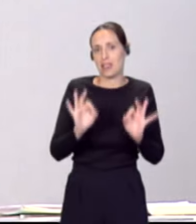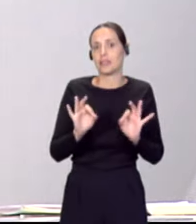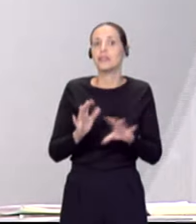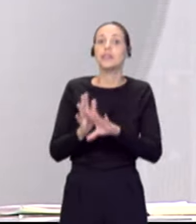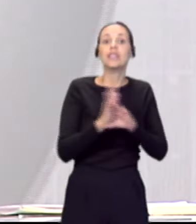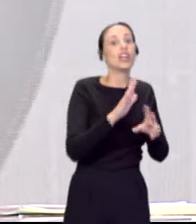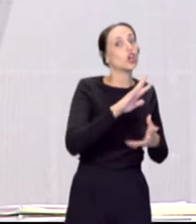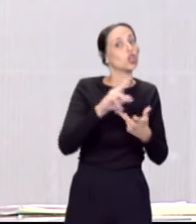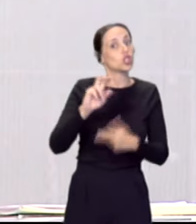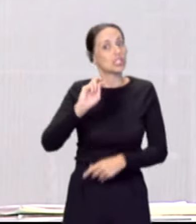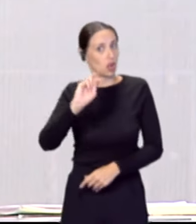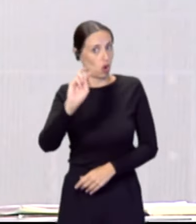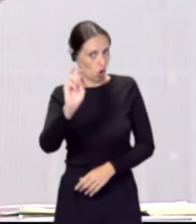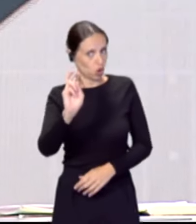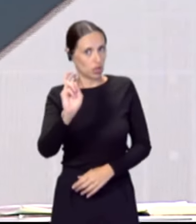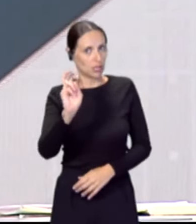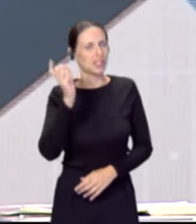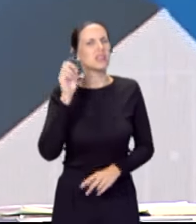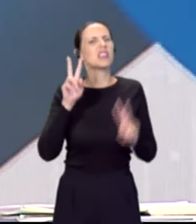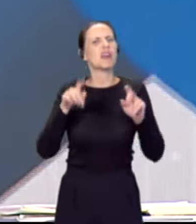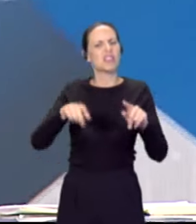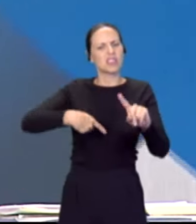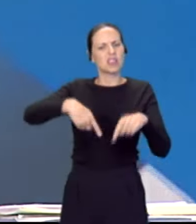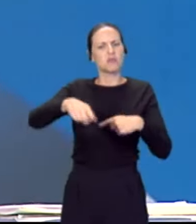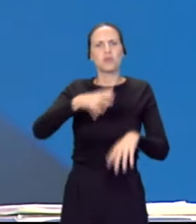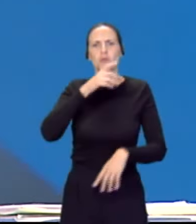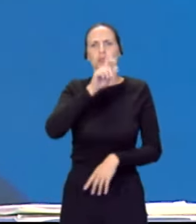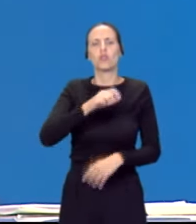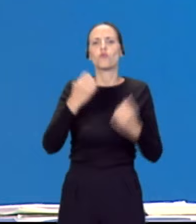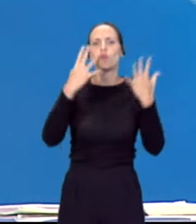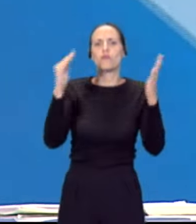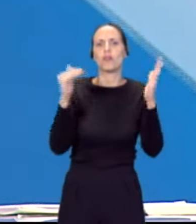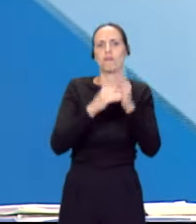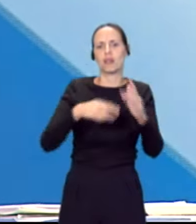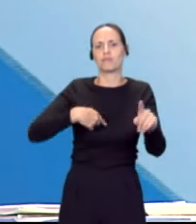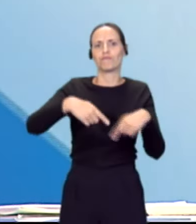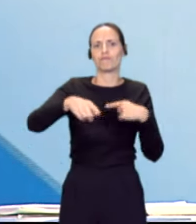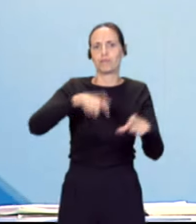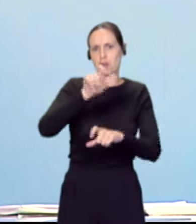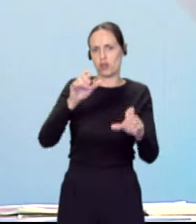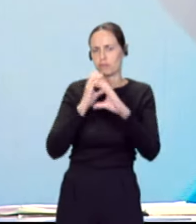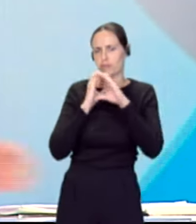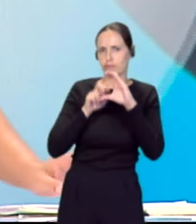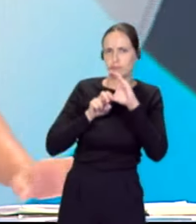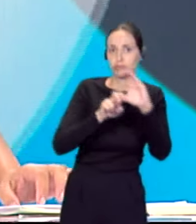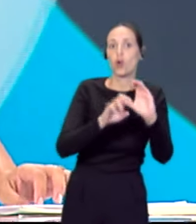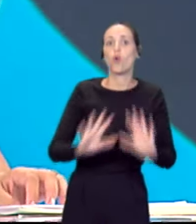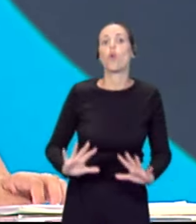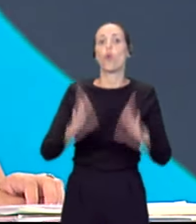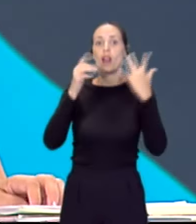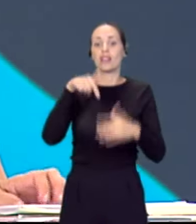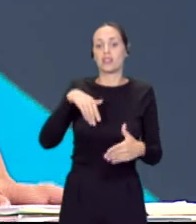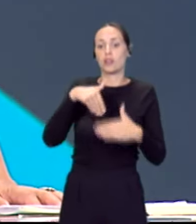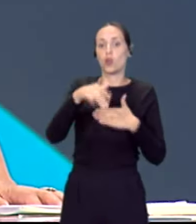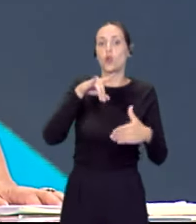También hay otra noticia relacionada con los transportes, porque 9.000 conductores del transporte de viajeros están convocados a la huelga este lunes en Canarias. Unas 6.000